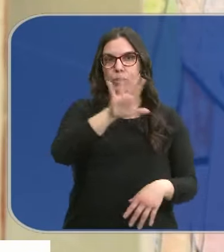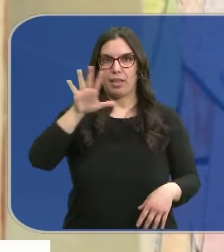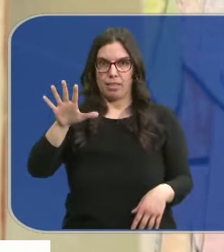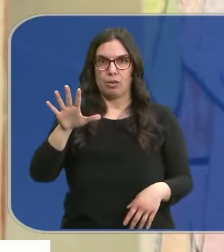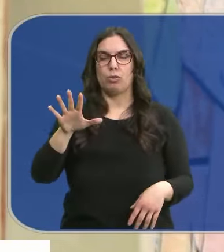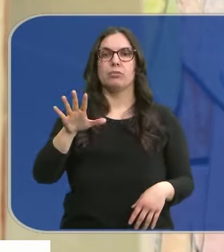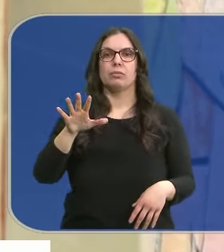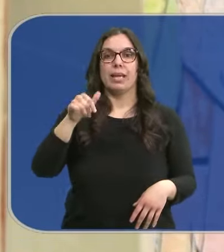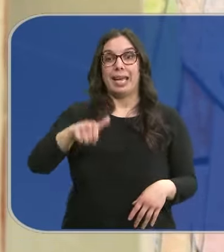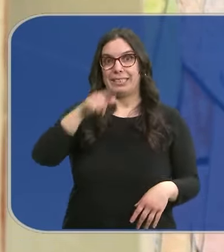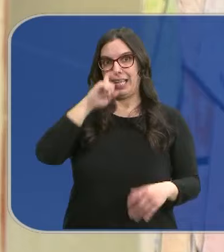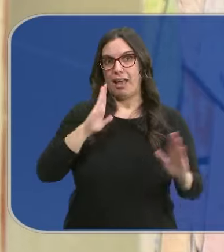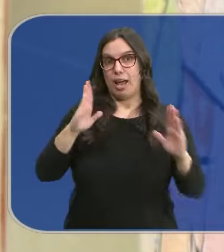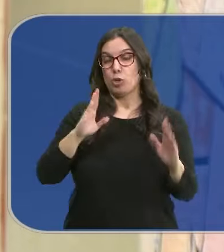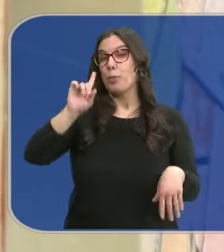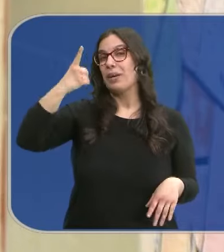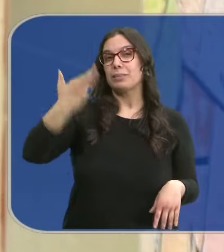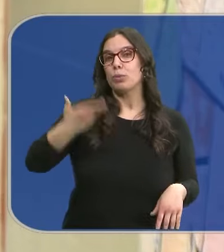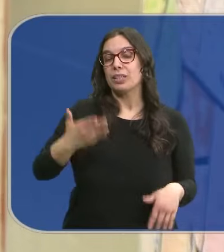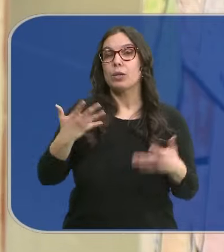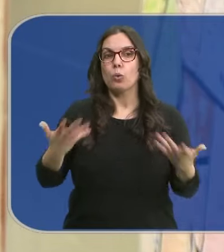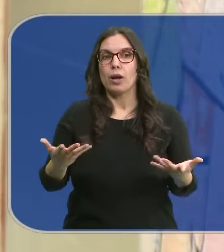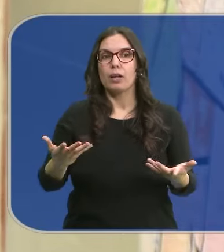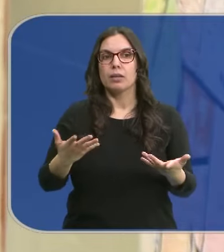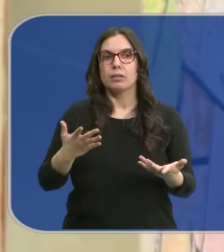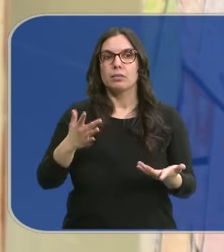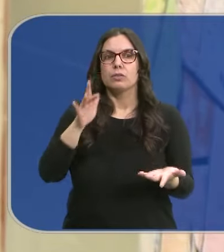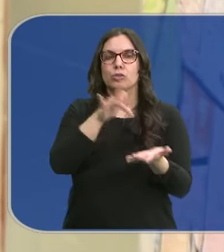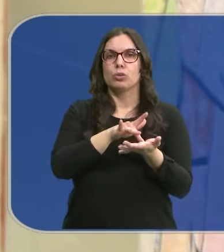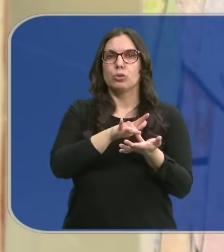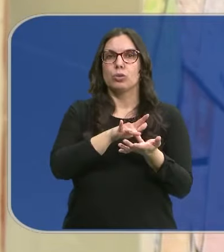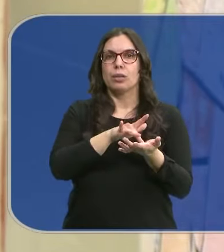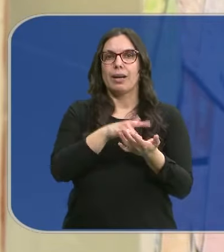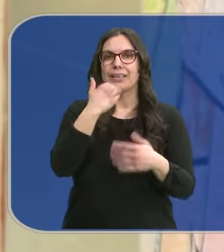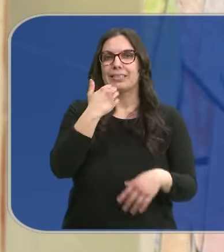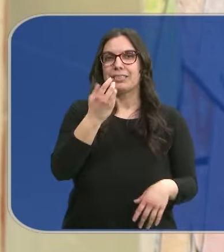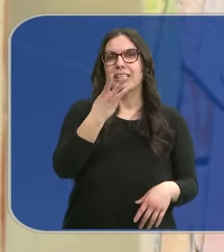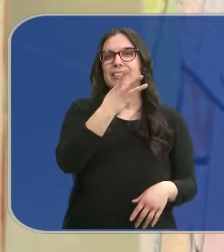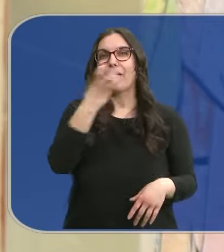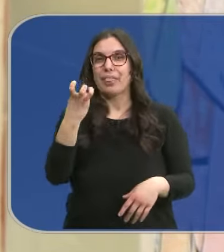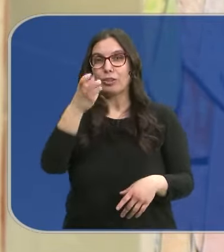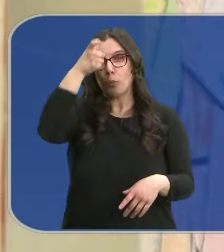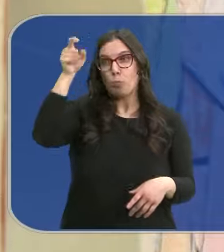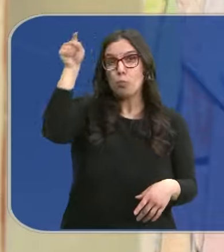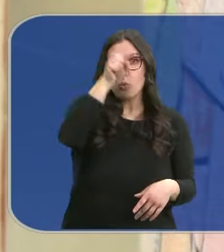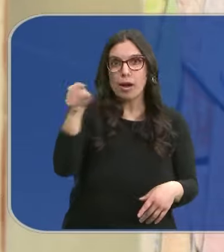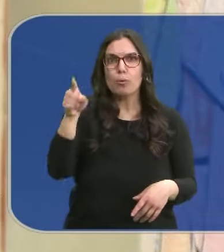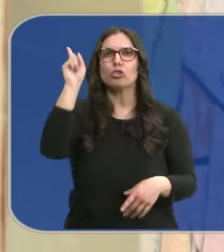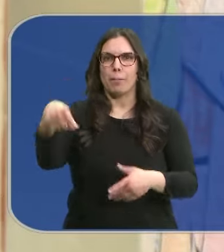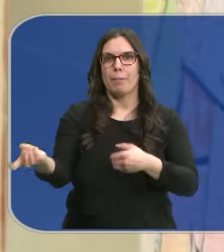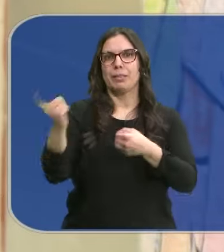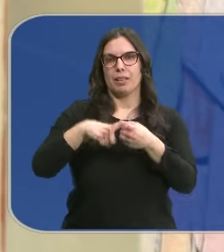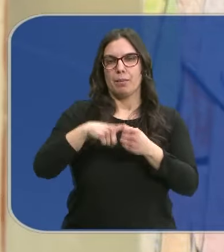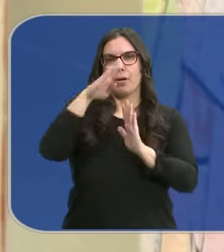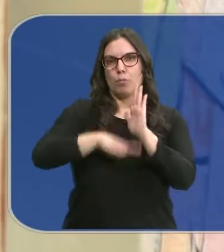en esta campaña, pero lo más relevante es que contamos con más de 300 municipios que se han